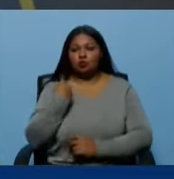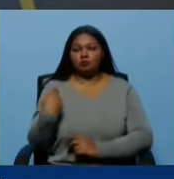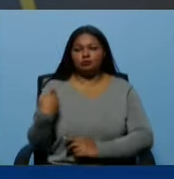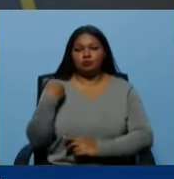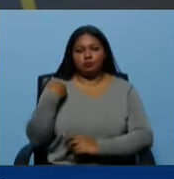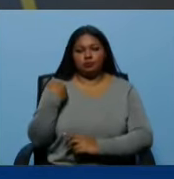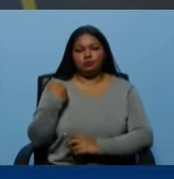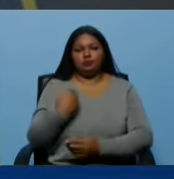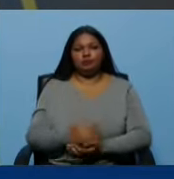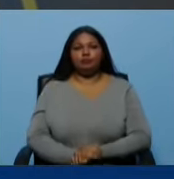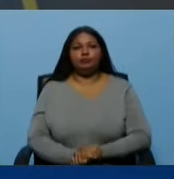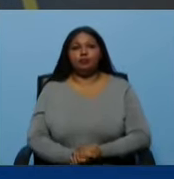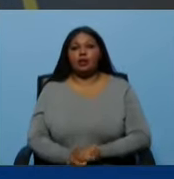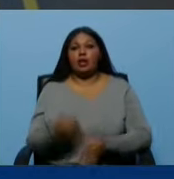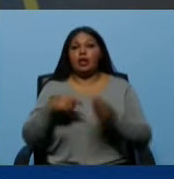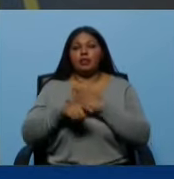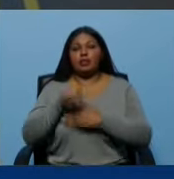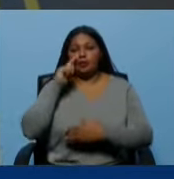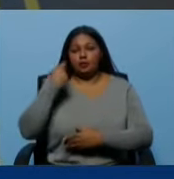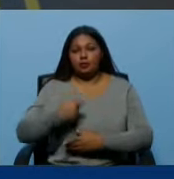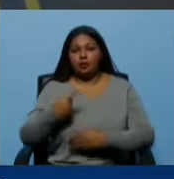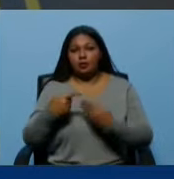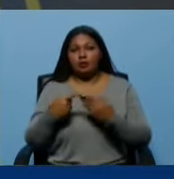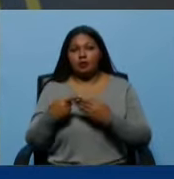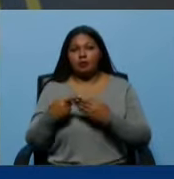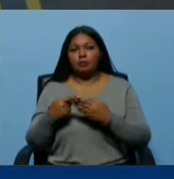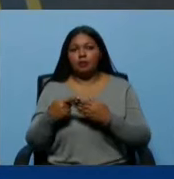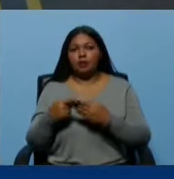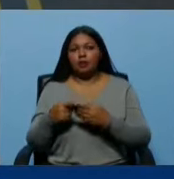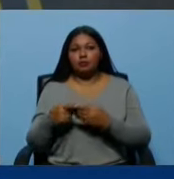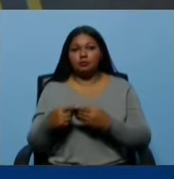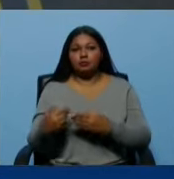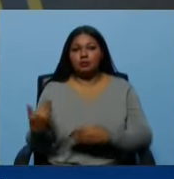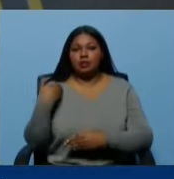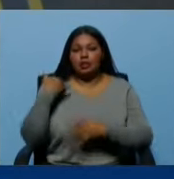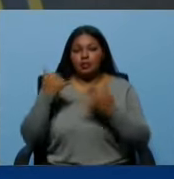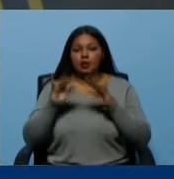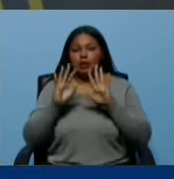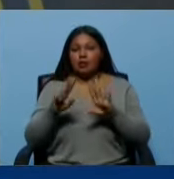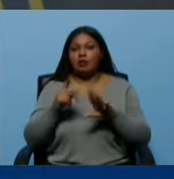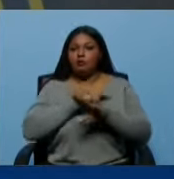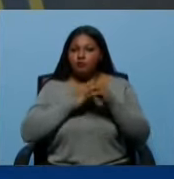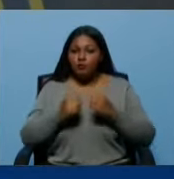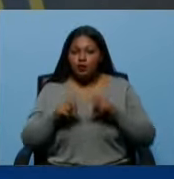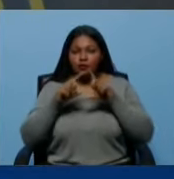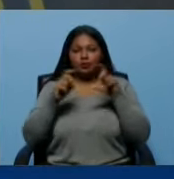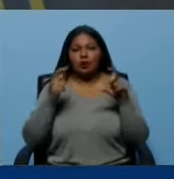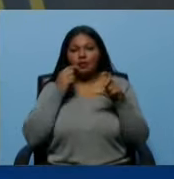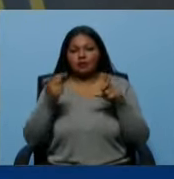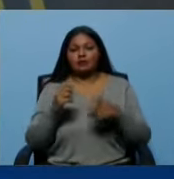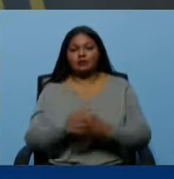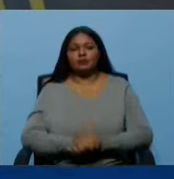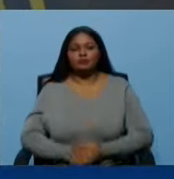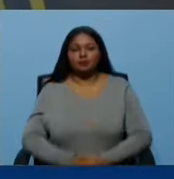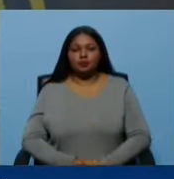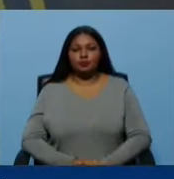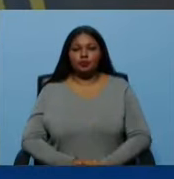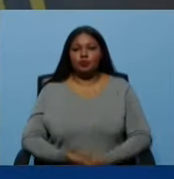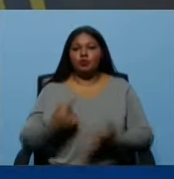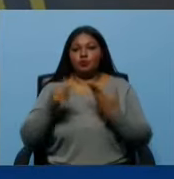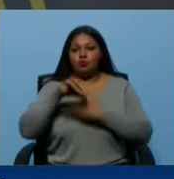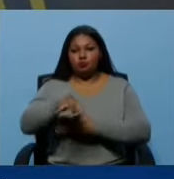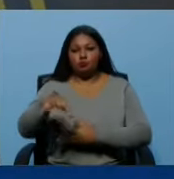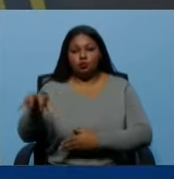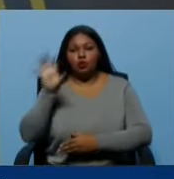entra a Ucrania para desnazificar al estado ucraniano. Imagínense lo duro de ese concepto, ¿no? Y bueno, otros estados de Europa